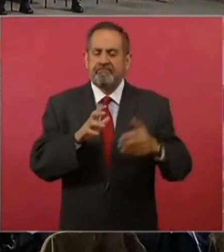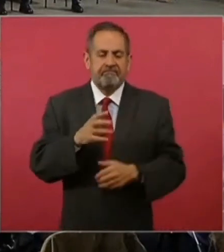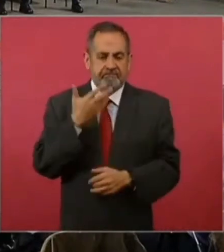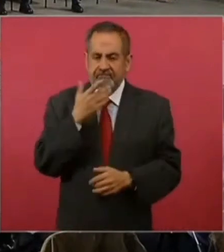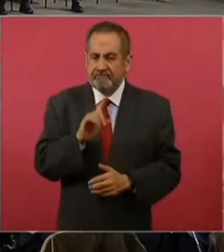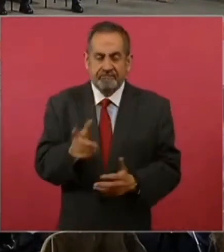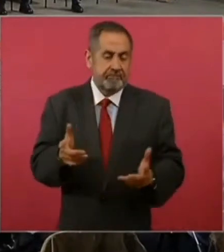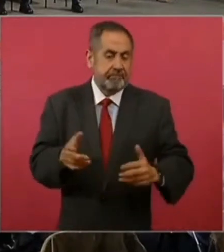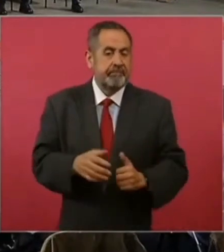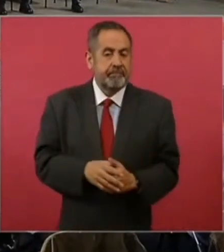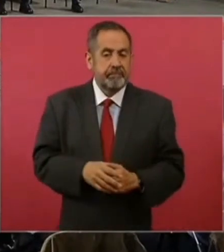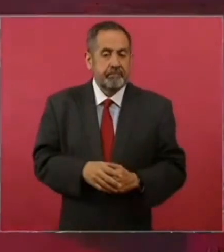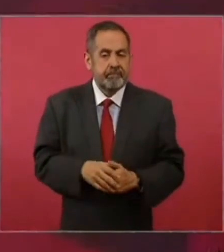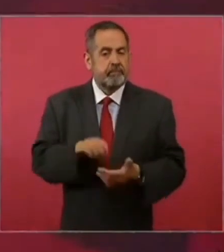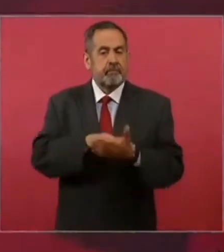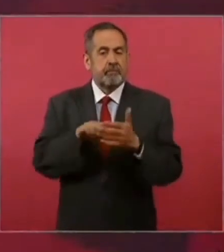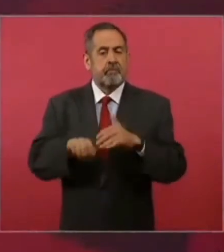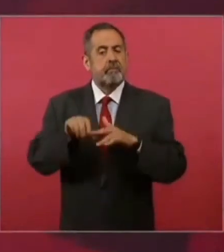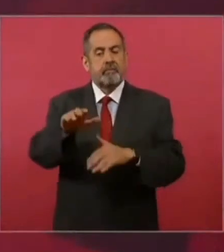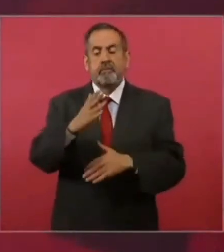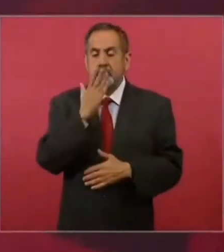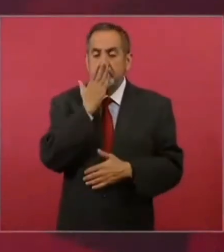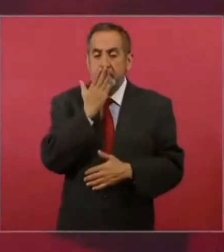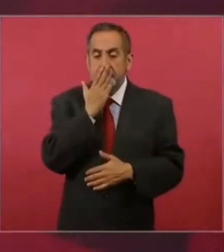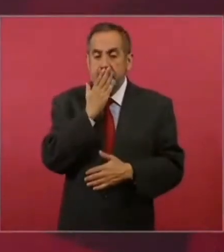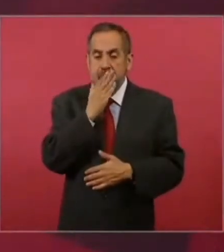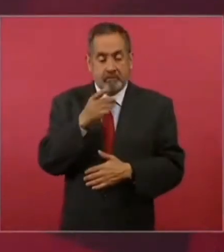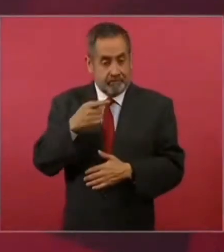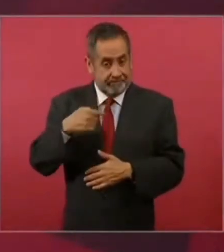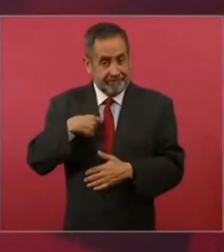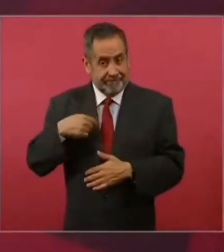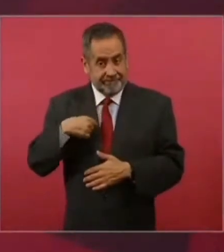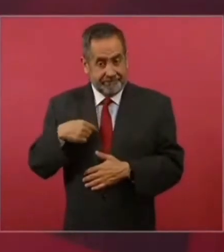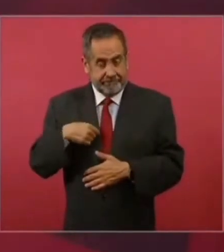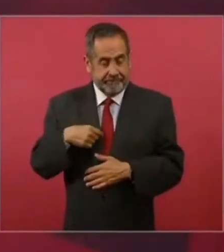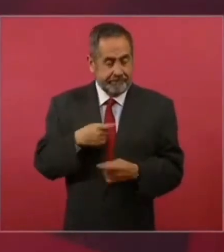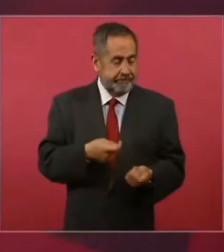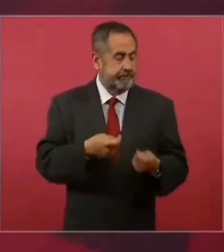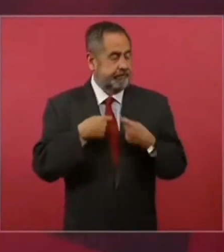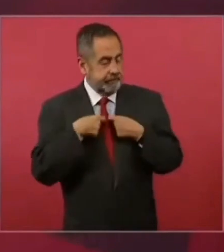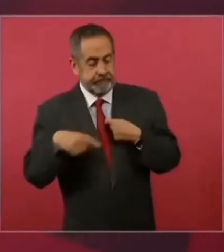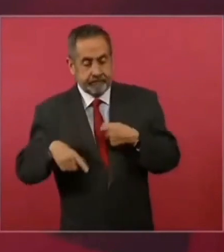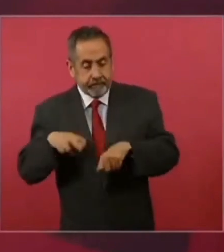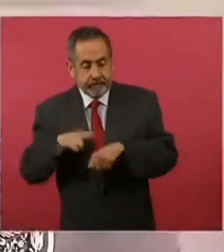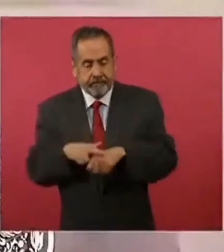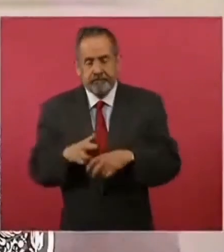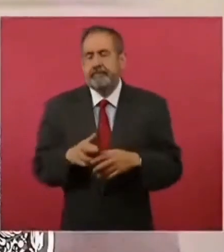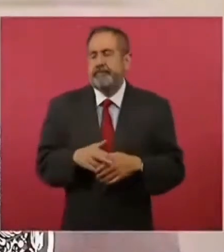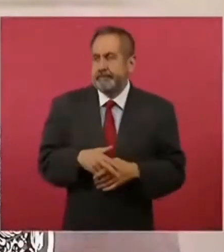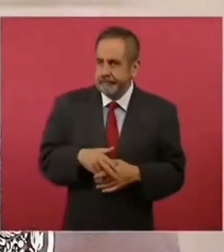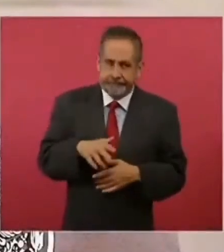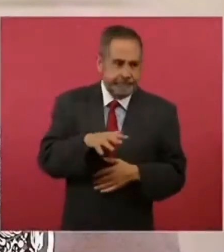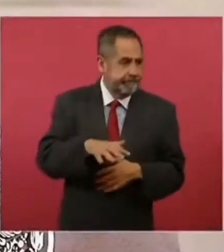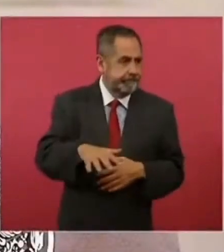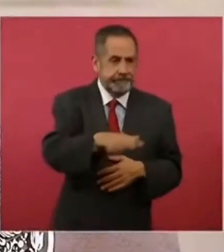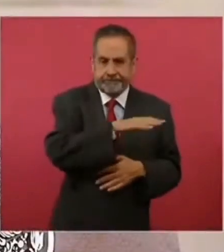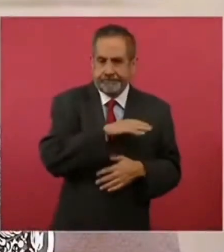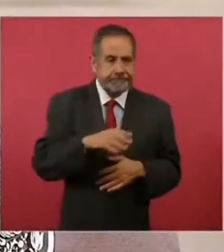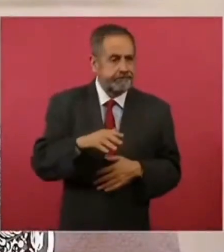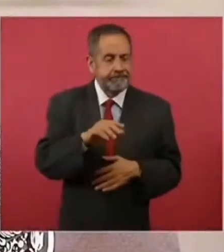En el caso de Sonora, heredamos una infraestructura de salud francamente